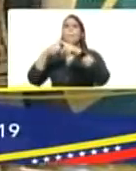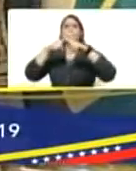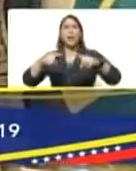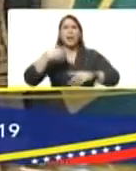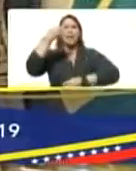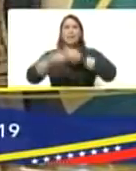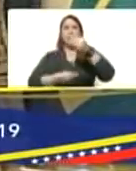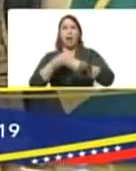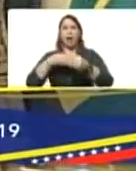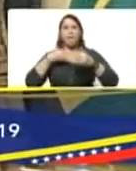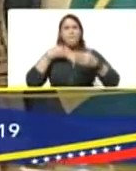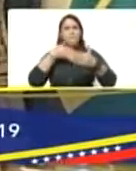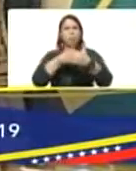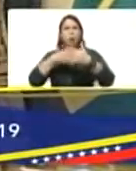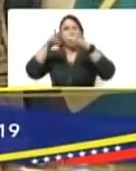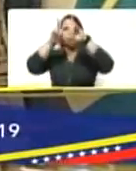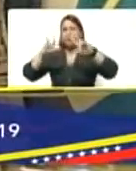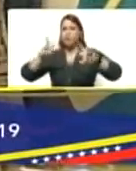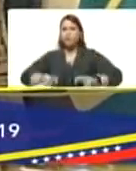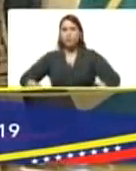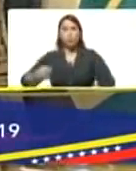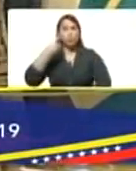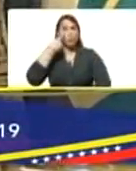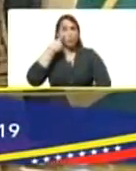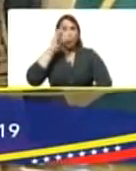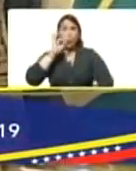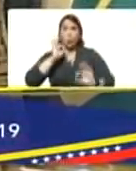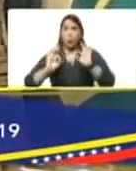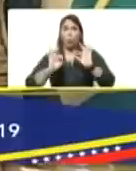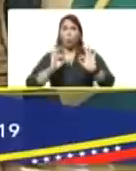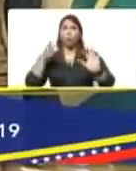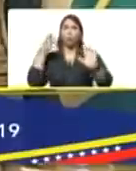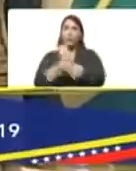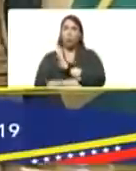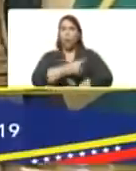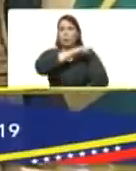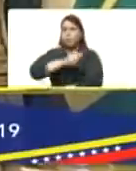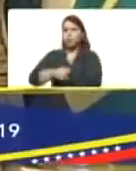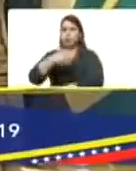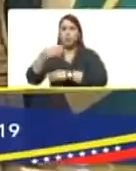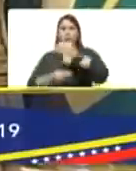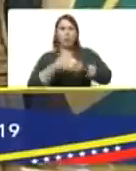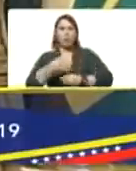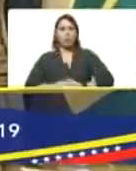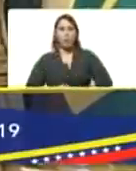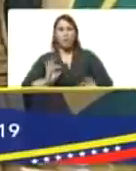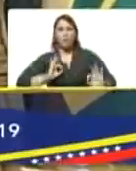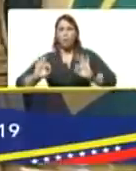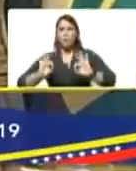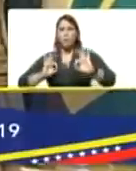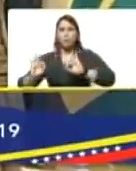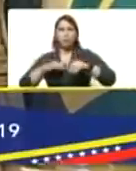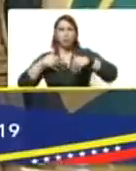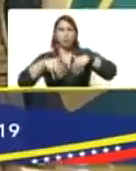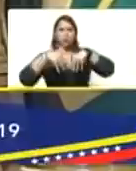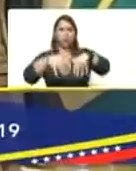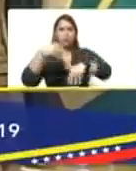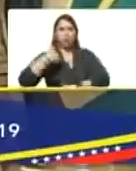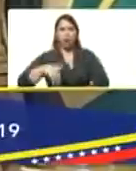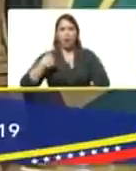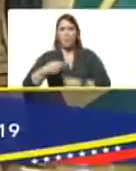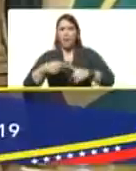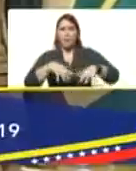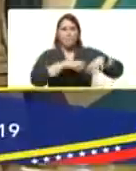haga una investigación objetiva sobre esta denuncia que se haga de la preparación del ejército argentino